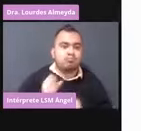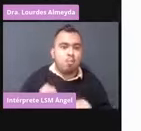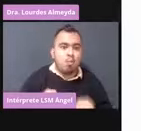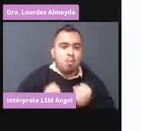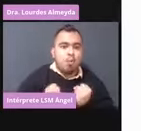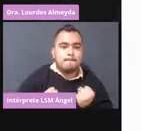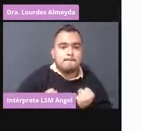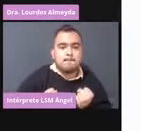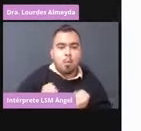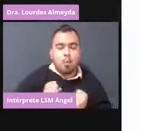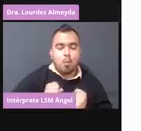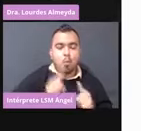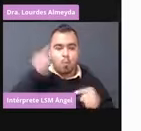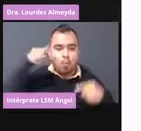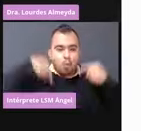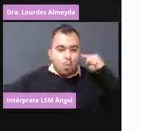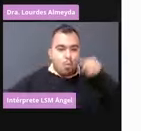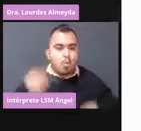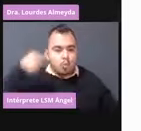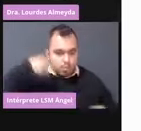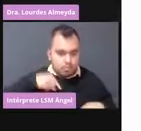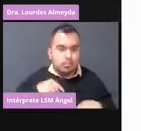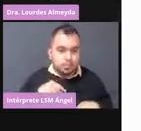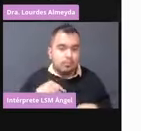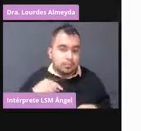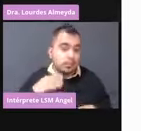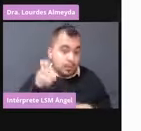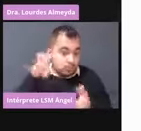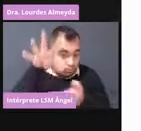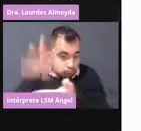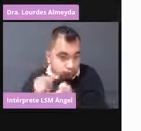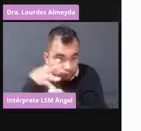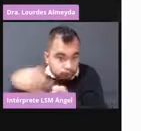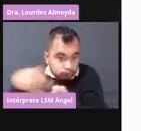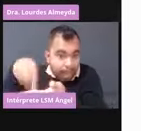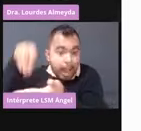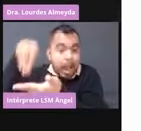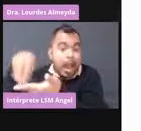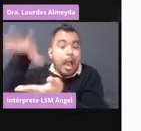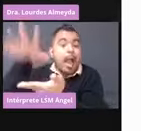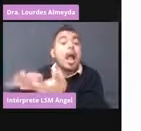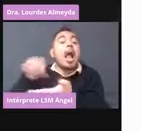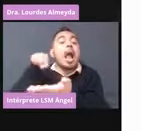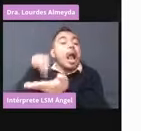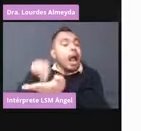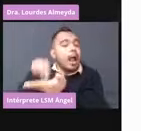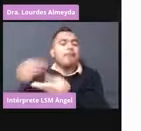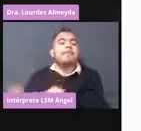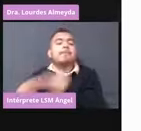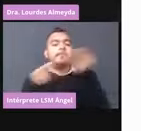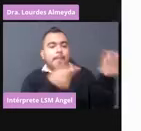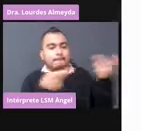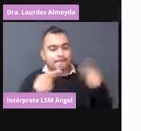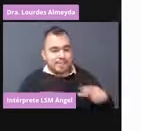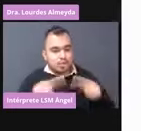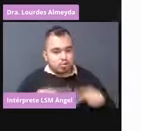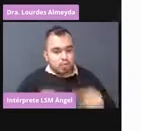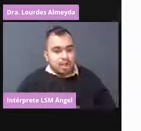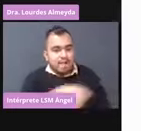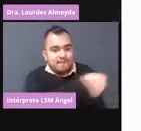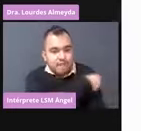Y bueno, ya se va a notar en la cartilla de vacunación que se la va a llevar la persona vacunada. La próxima.